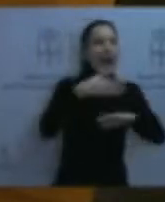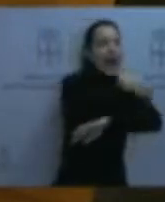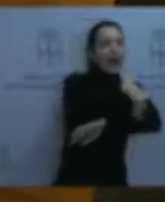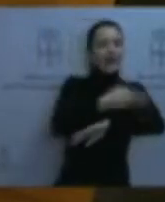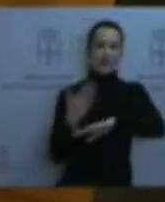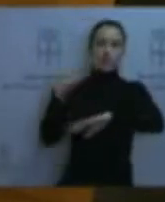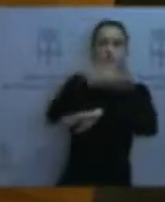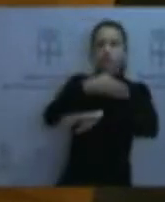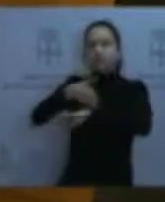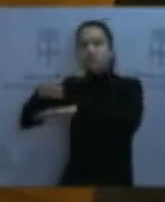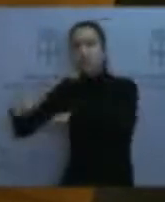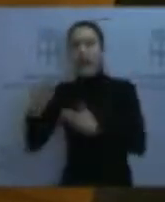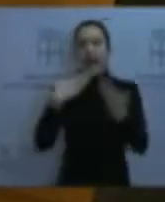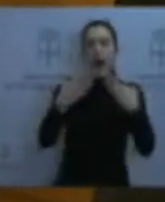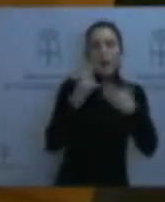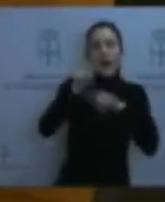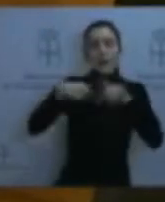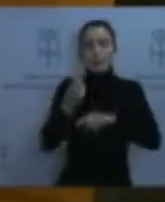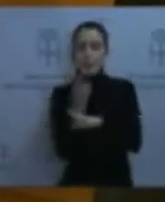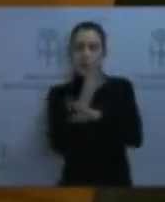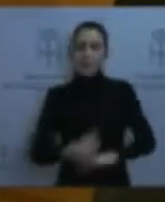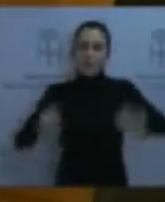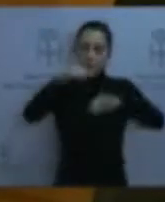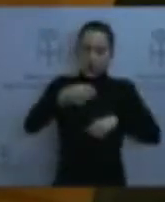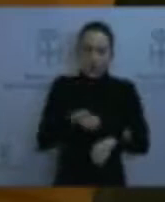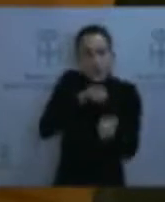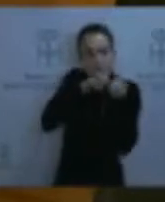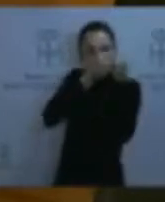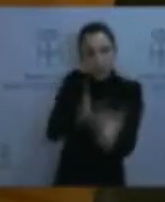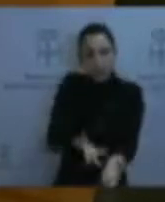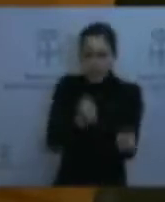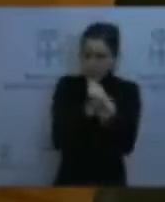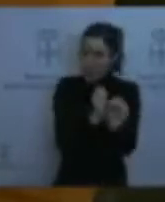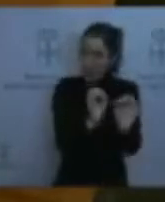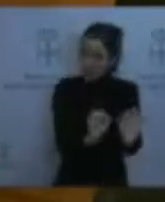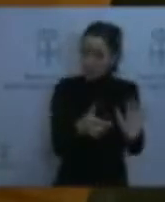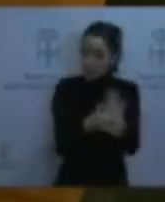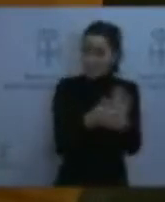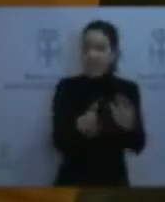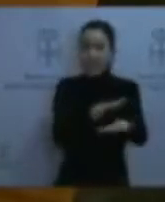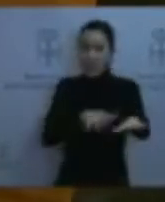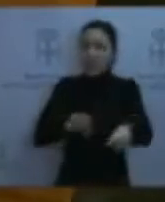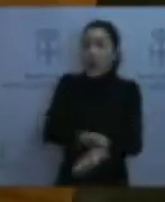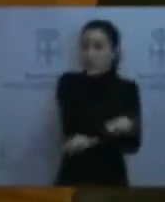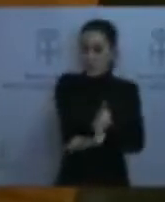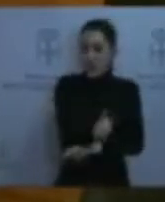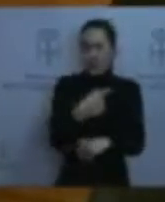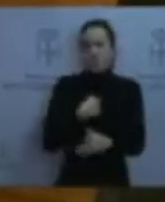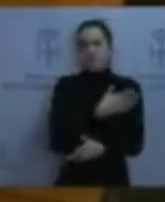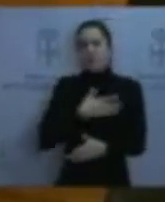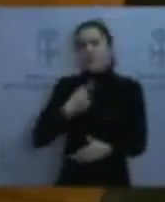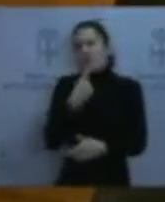que está aprobado por mayoría. No quiero repetir con esto lo que en otros plenos venimos hablando